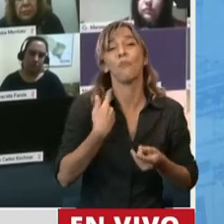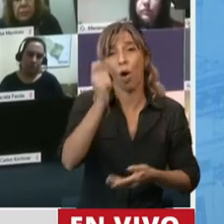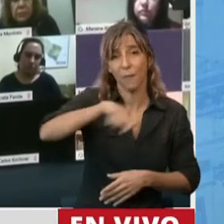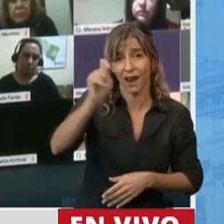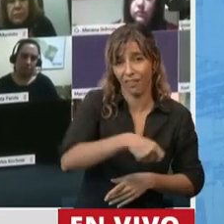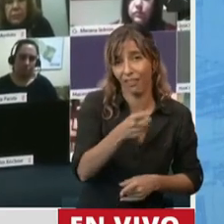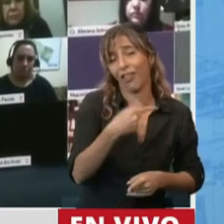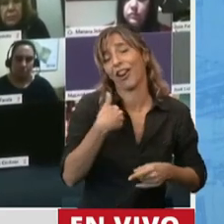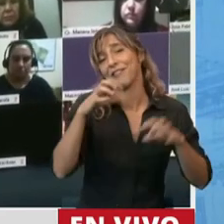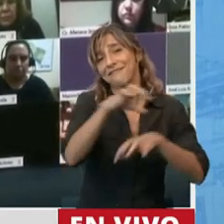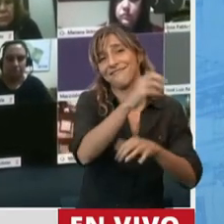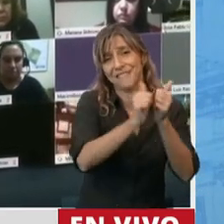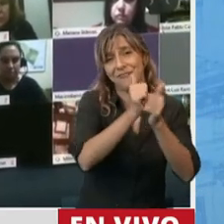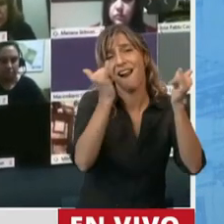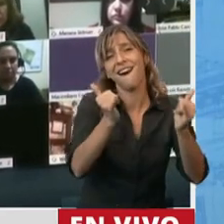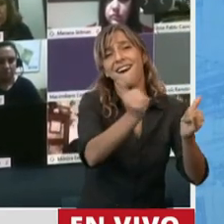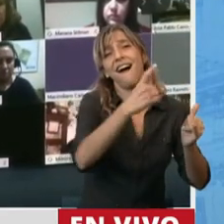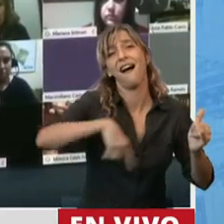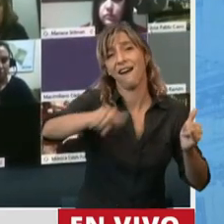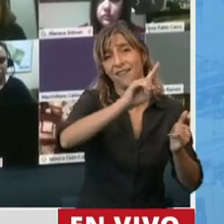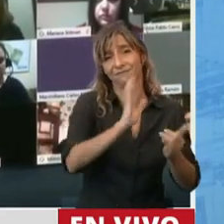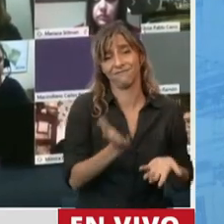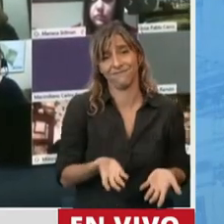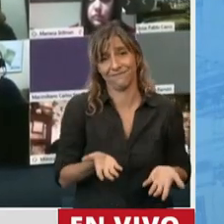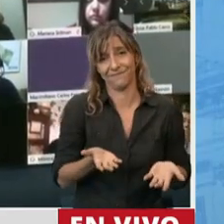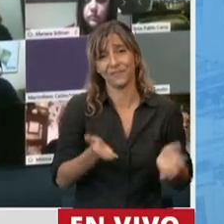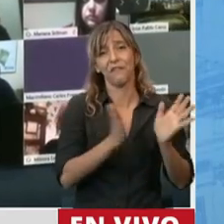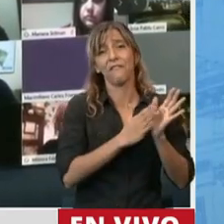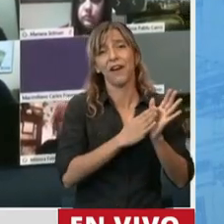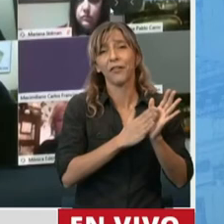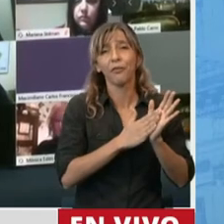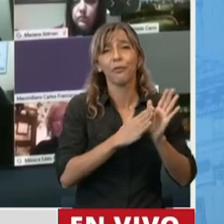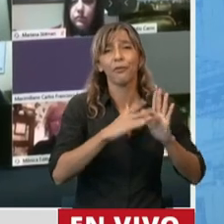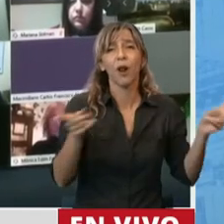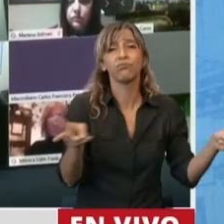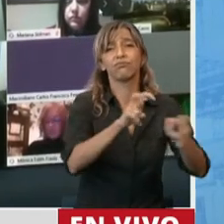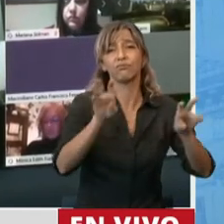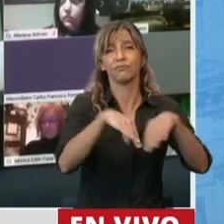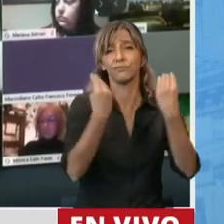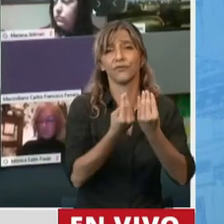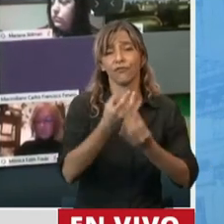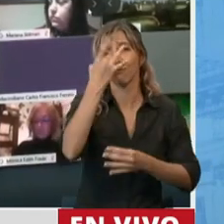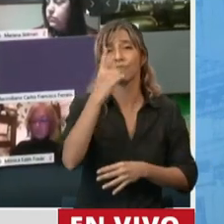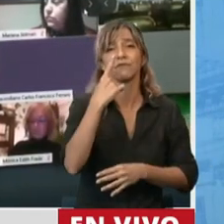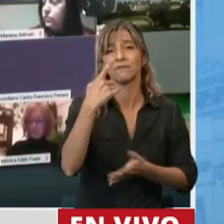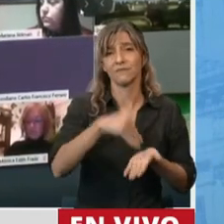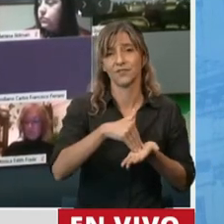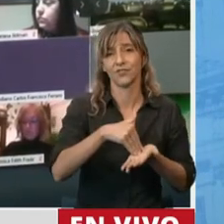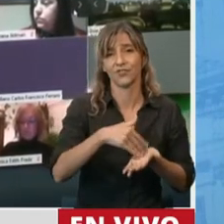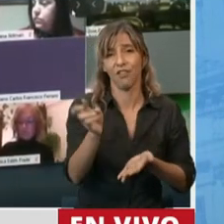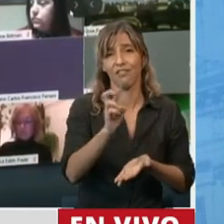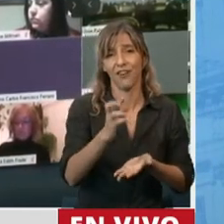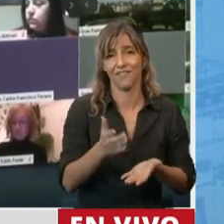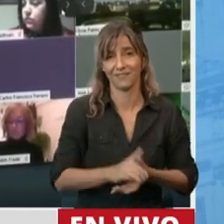decir que facturan la friolera de 12.000 millones de dólares para ingresar este